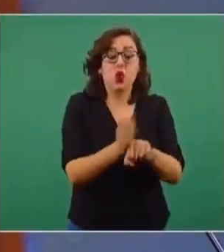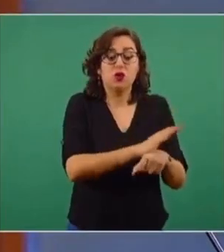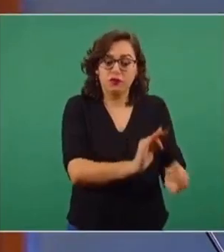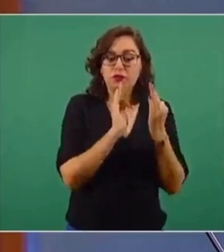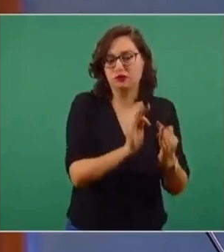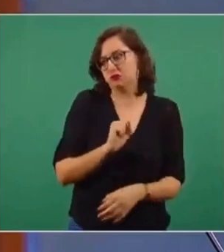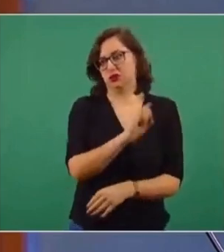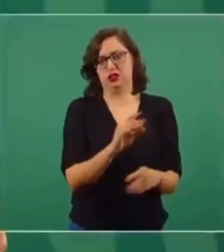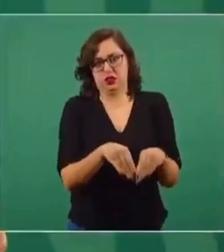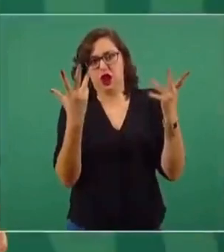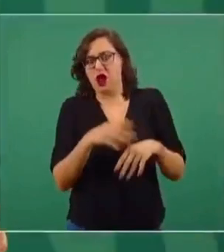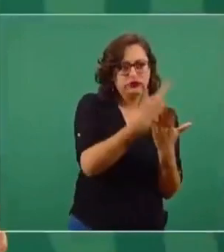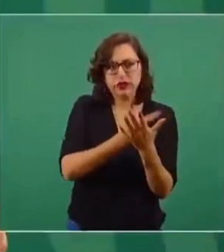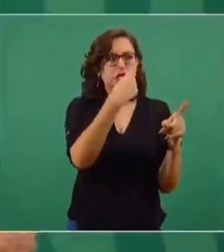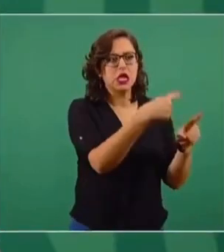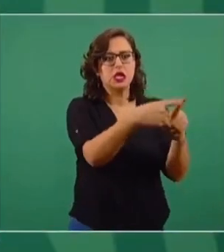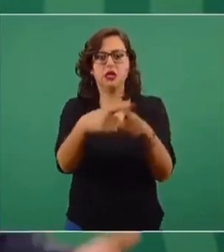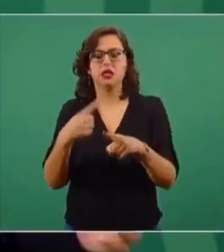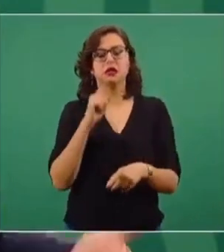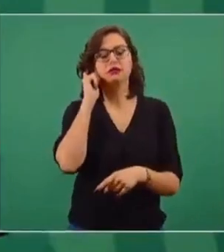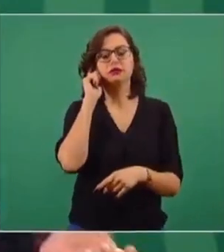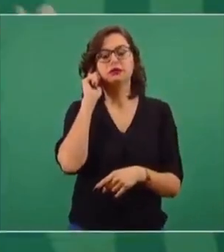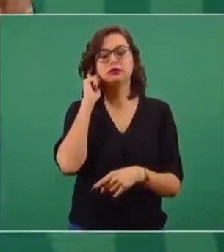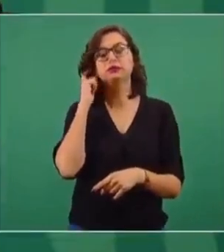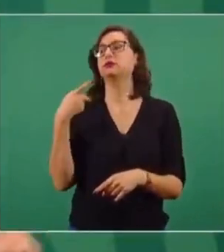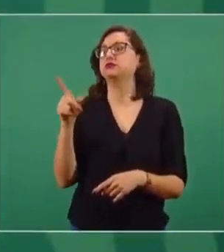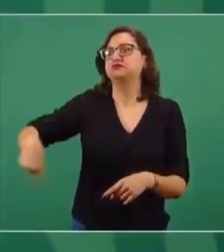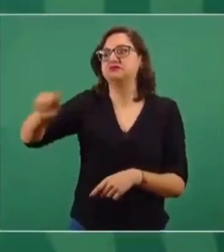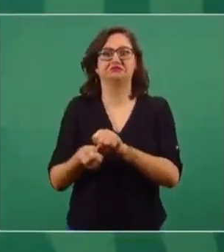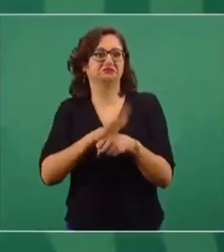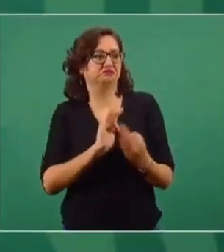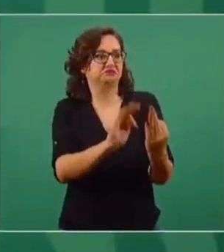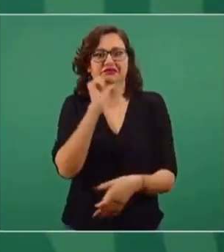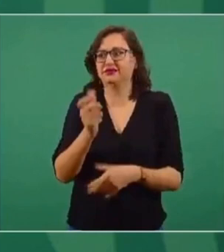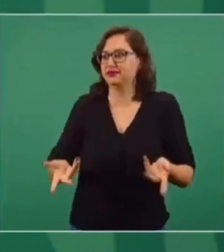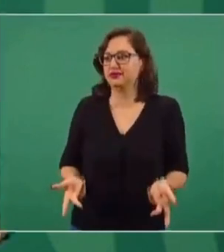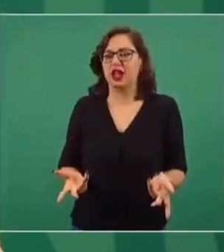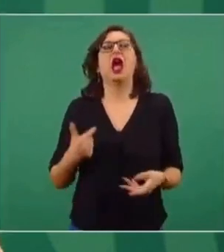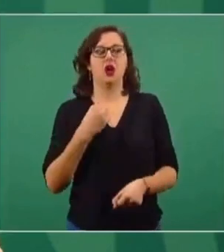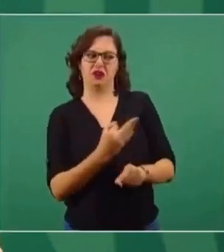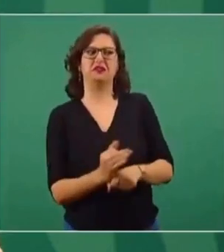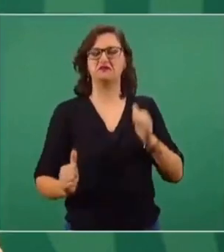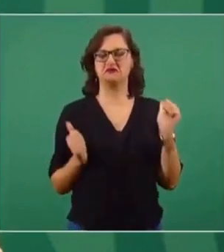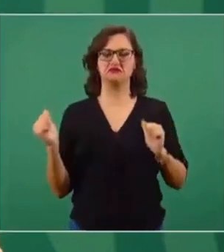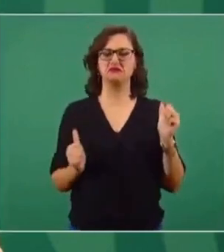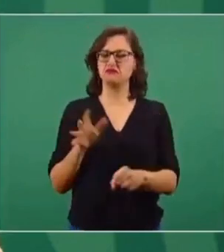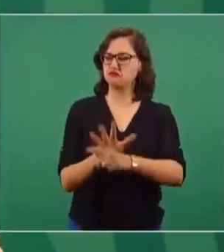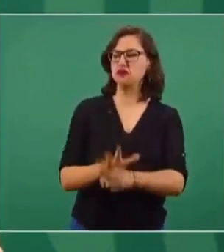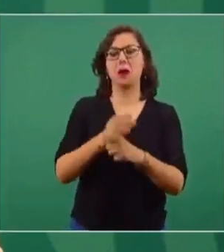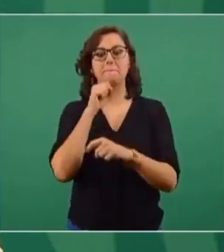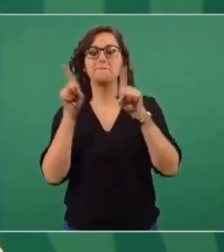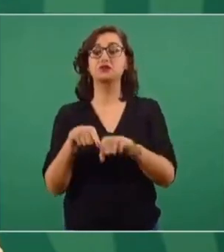una revisión sobre eso. Pero no es, ver, voy a presionar, porque además, como hay elecciones, ya